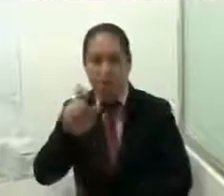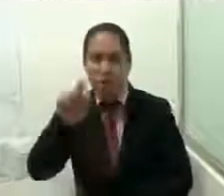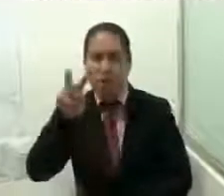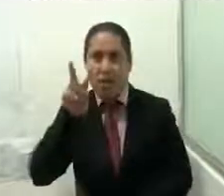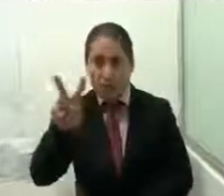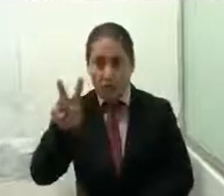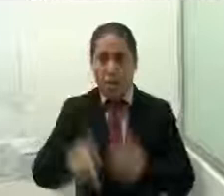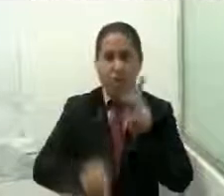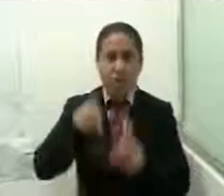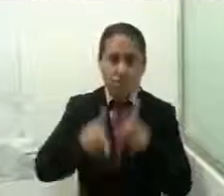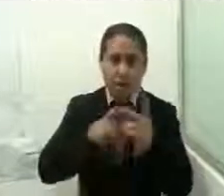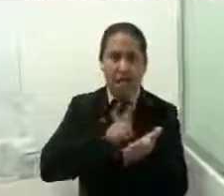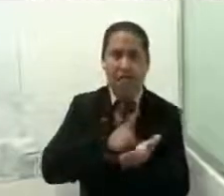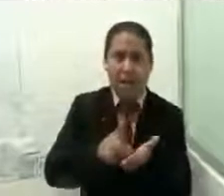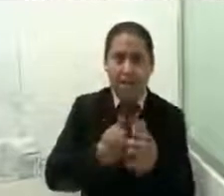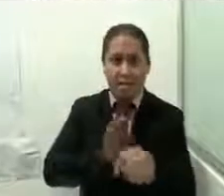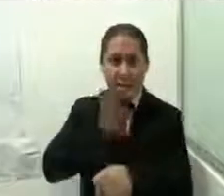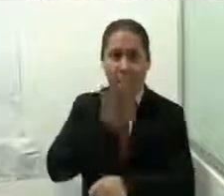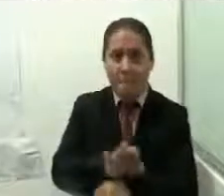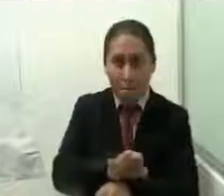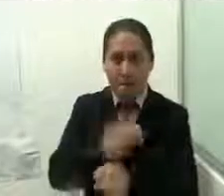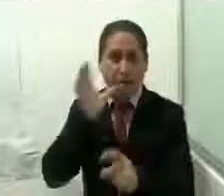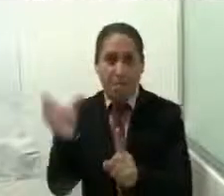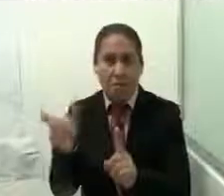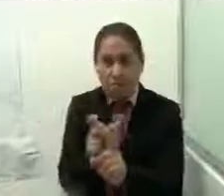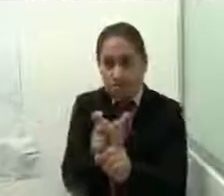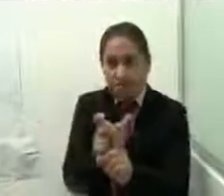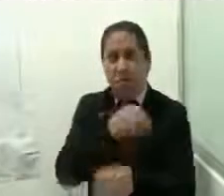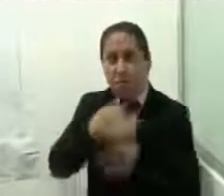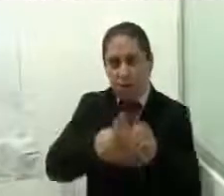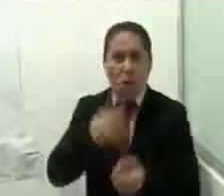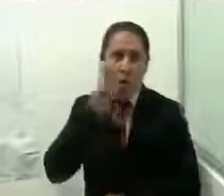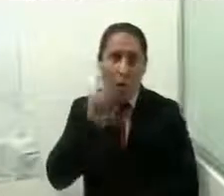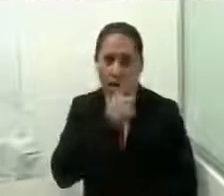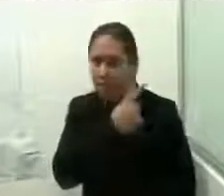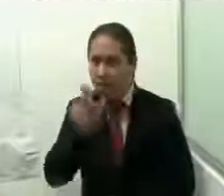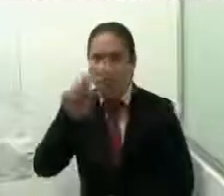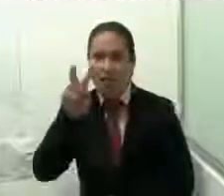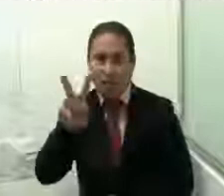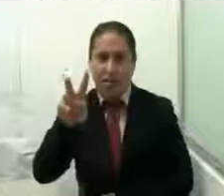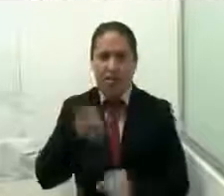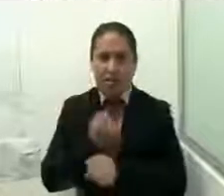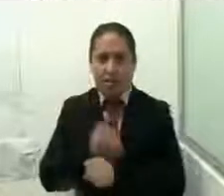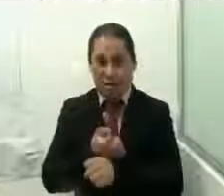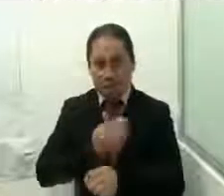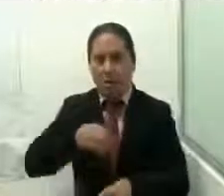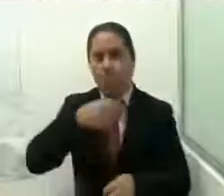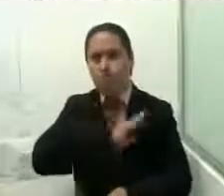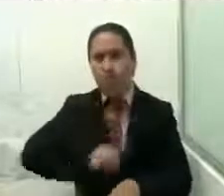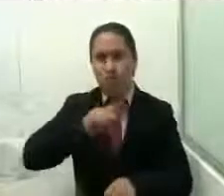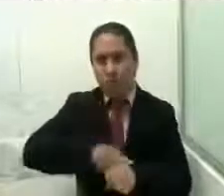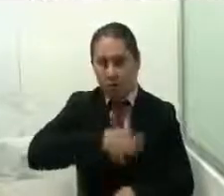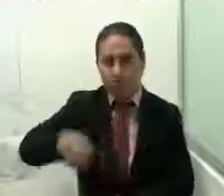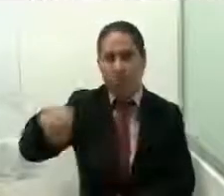nuestro derecho a ser protegidas de la violencia, en donde participaron mujeres de los 122 municipios. Así también, implementamos dos